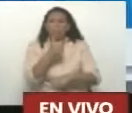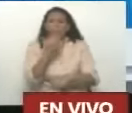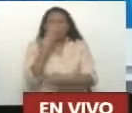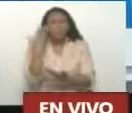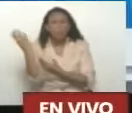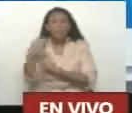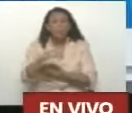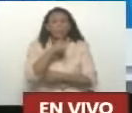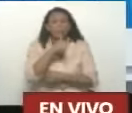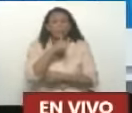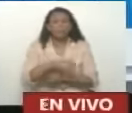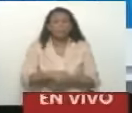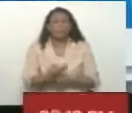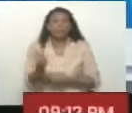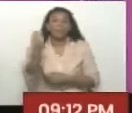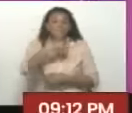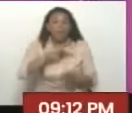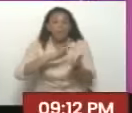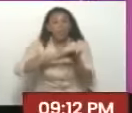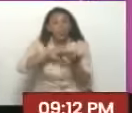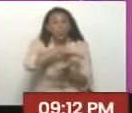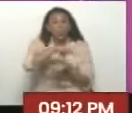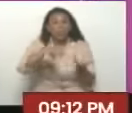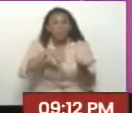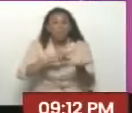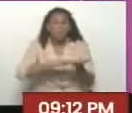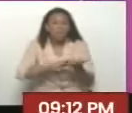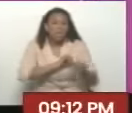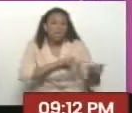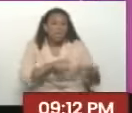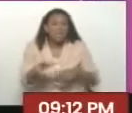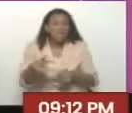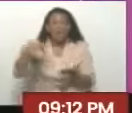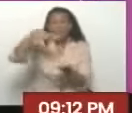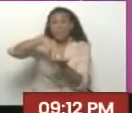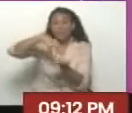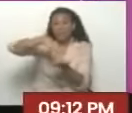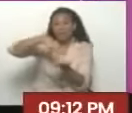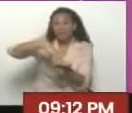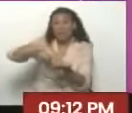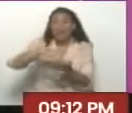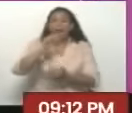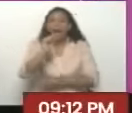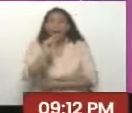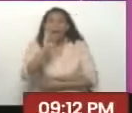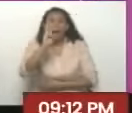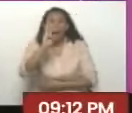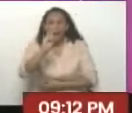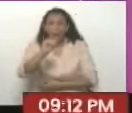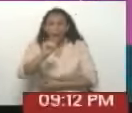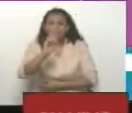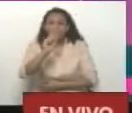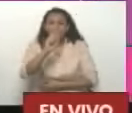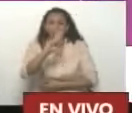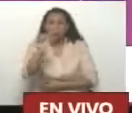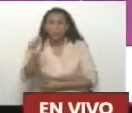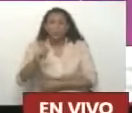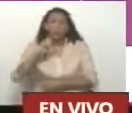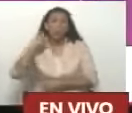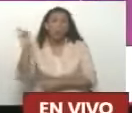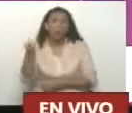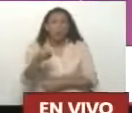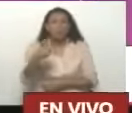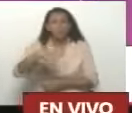Bueno, presidente, seguimos con más casos resueltos y seguimos en Miranda, pero ahora en el municipio Ambrosio Plaza. Nos vamos a Guarena, sector Las